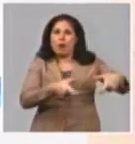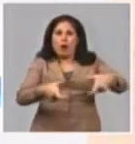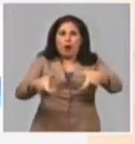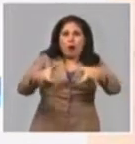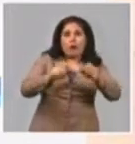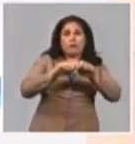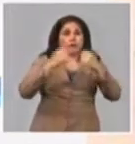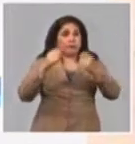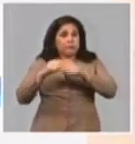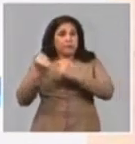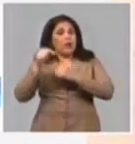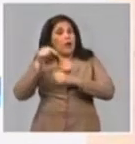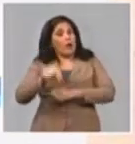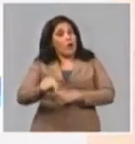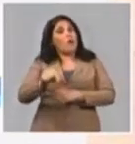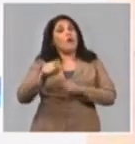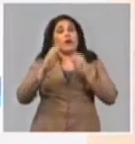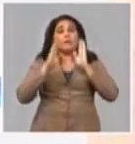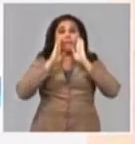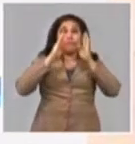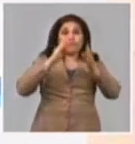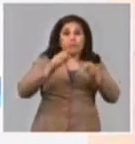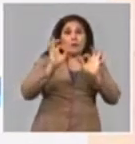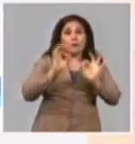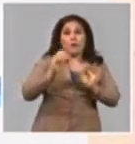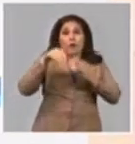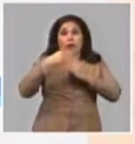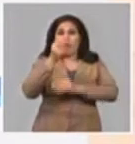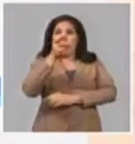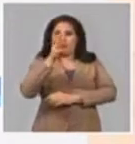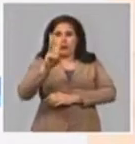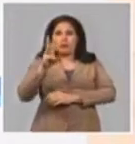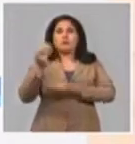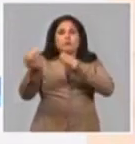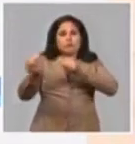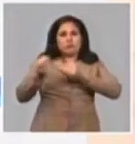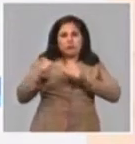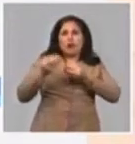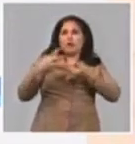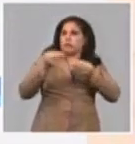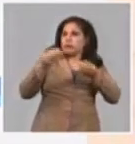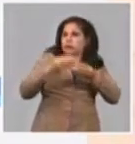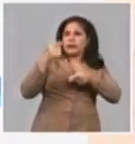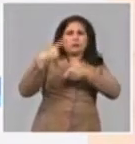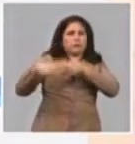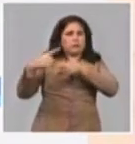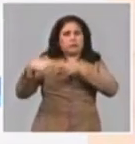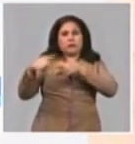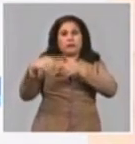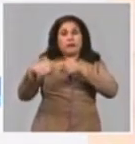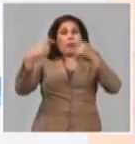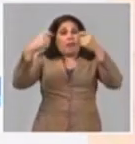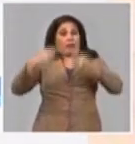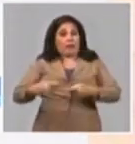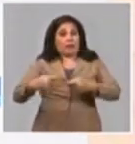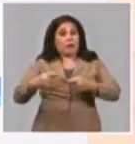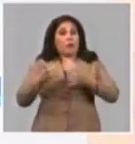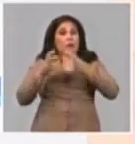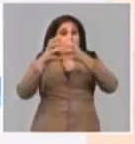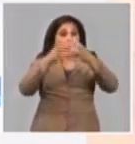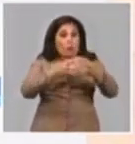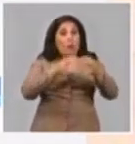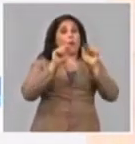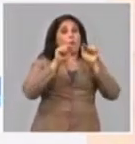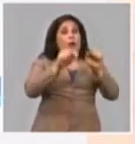y conductores en Manicaragua. el día 13 nos debe entrar la materia prima y hay un grupo de decisiones tomadas para entrar a